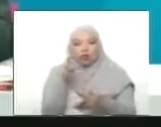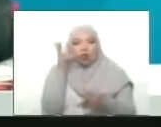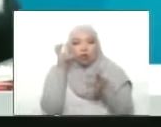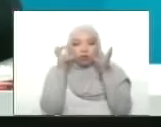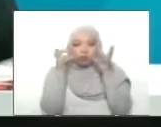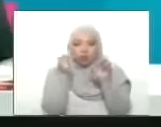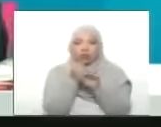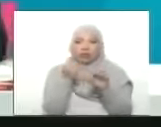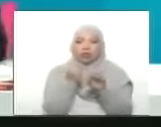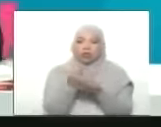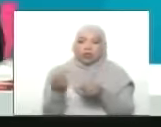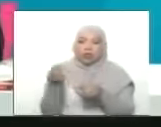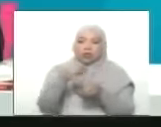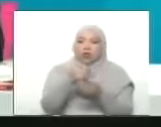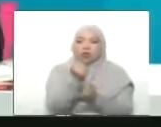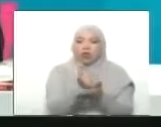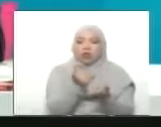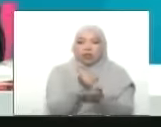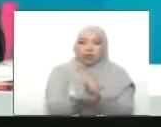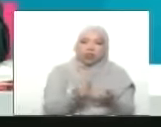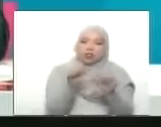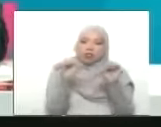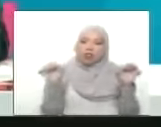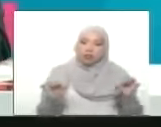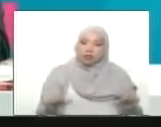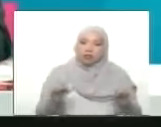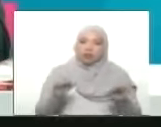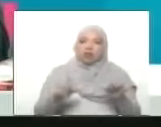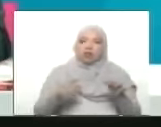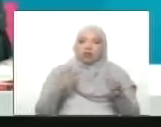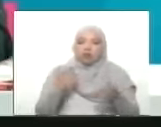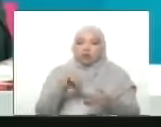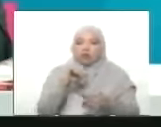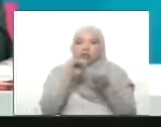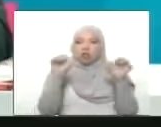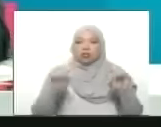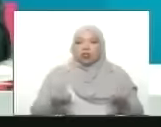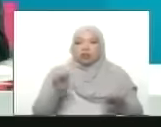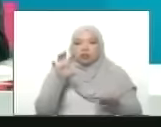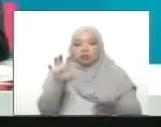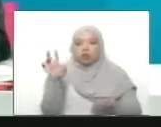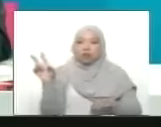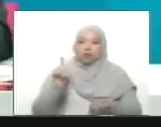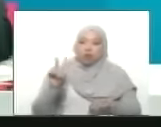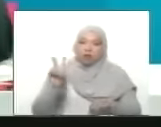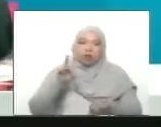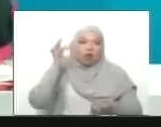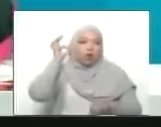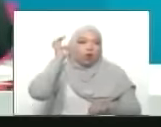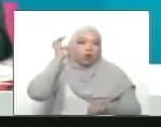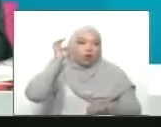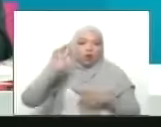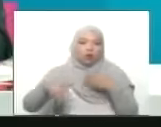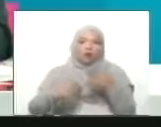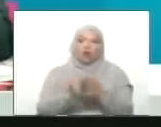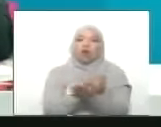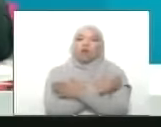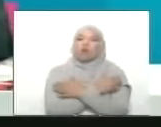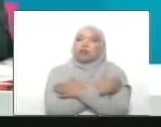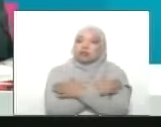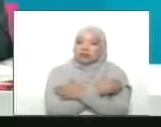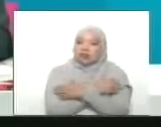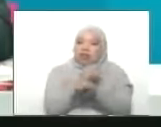escuchando a inscribirse en el sistema patria para garantizar que la gran misión Venezuela mujer le lleve felicidad